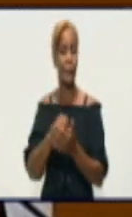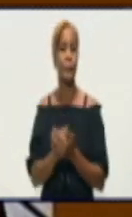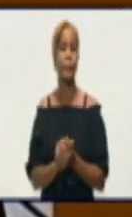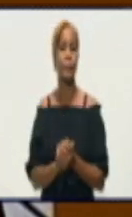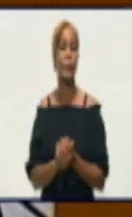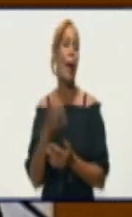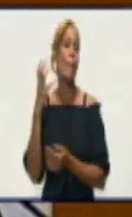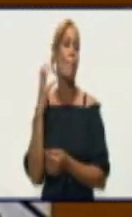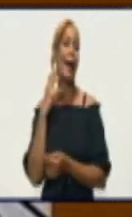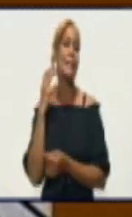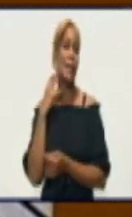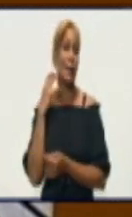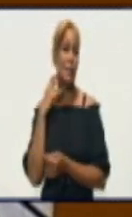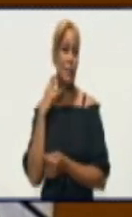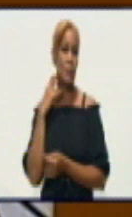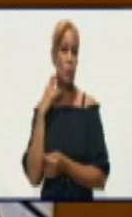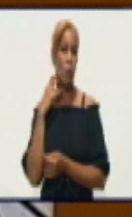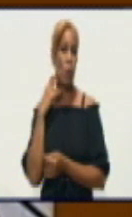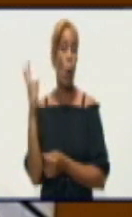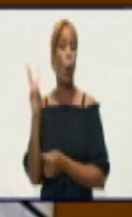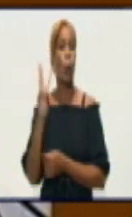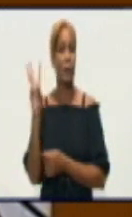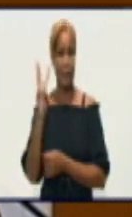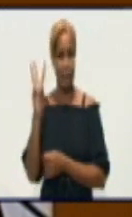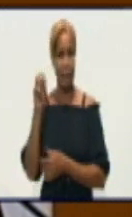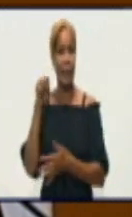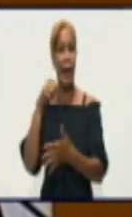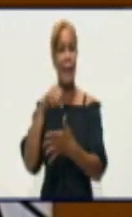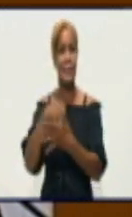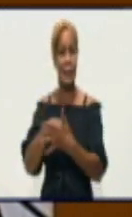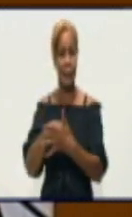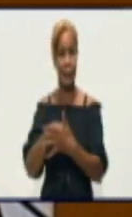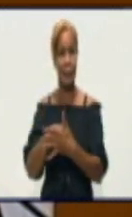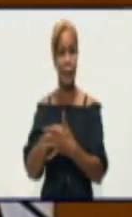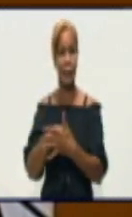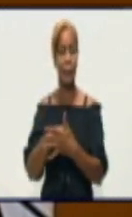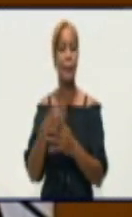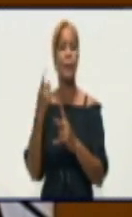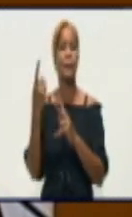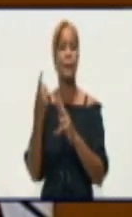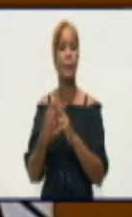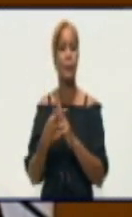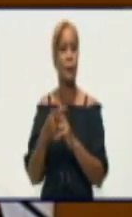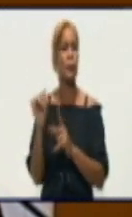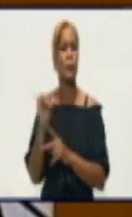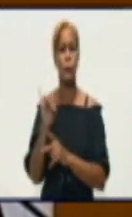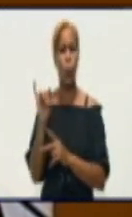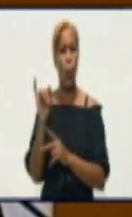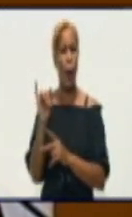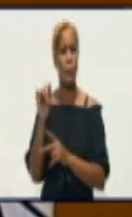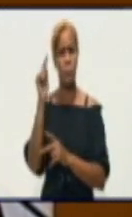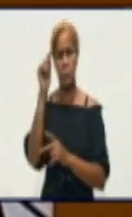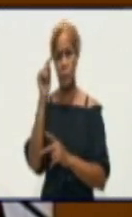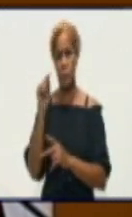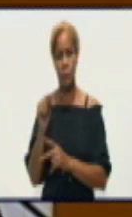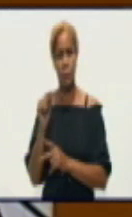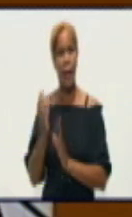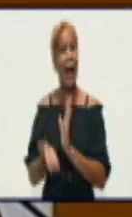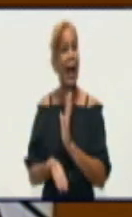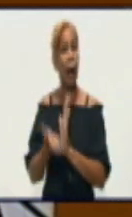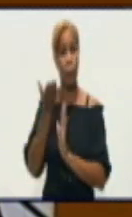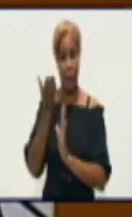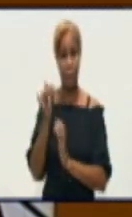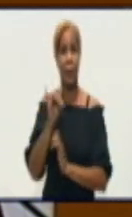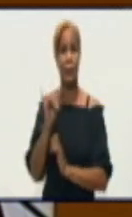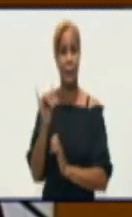Manzanillo, con 33 accidentes, y los tres, los inciden en los tres indicadores, aumentan también